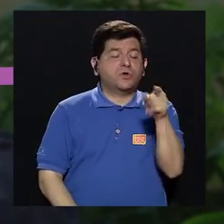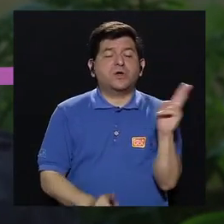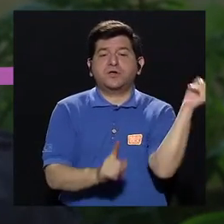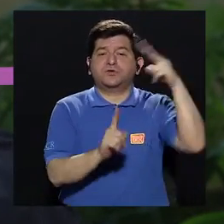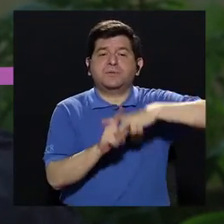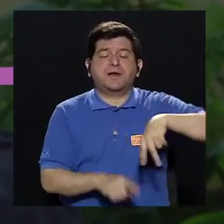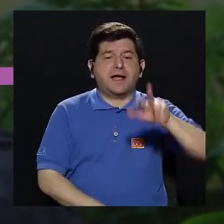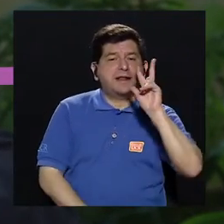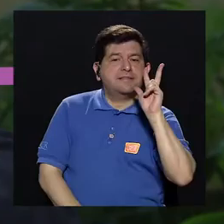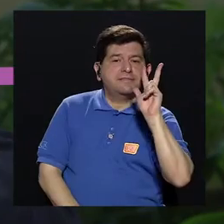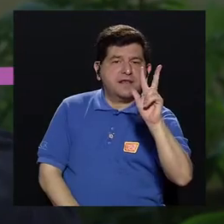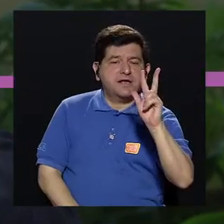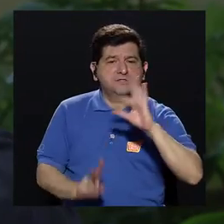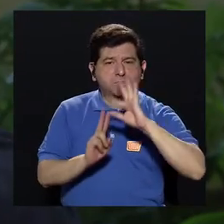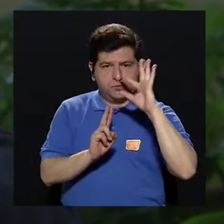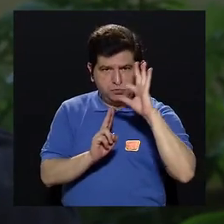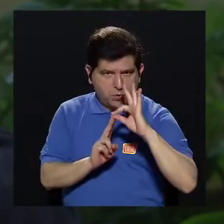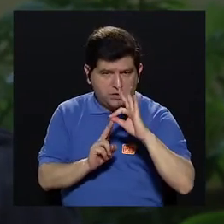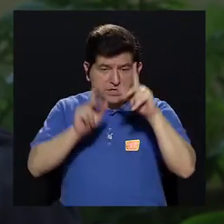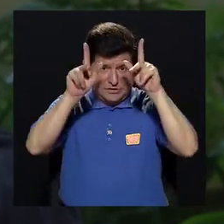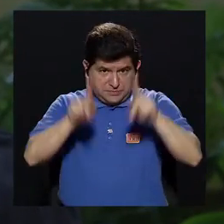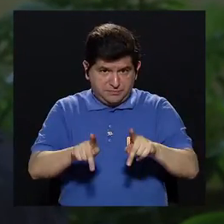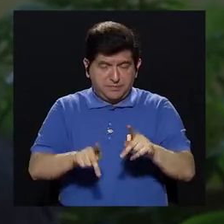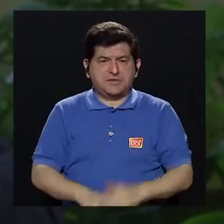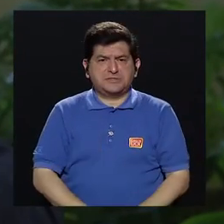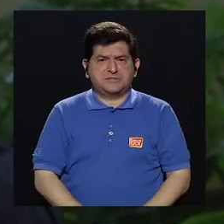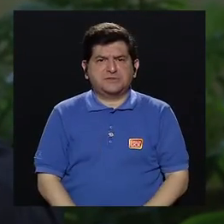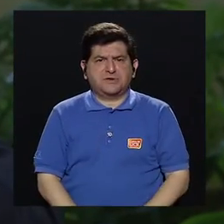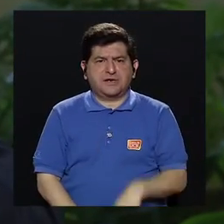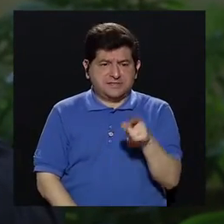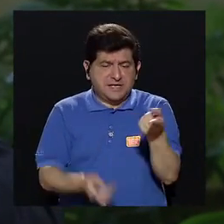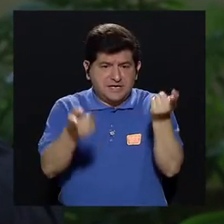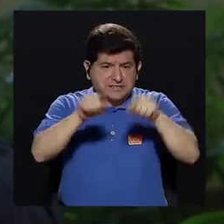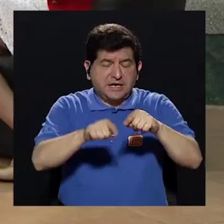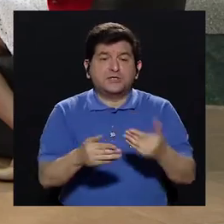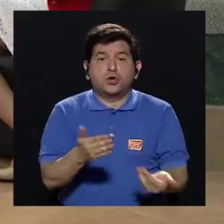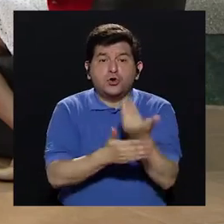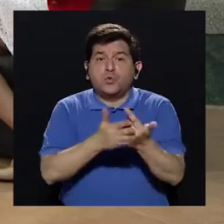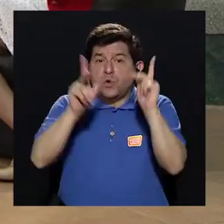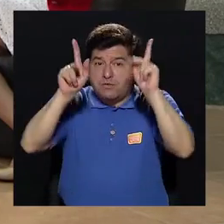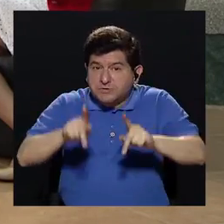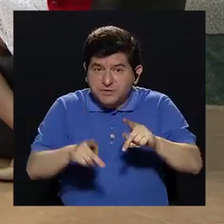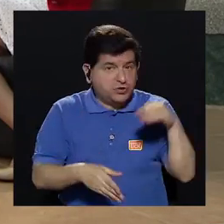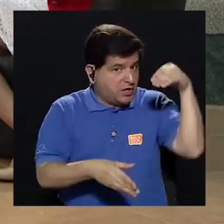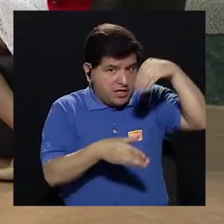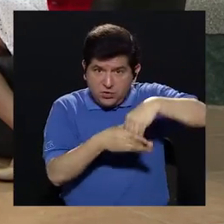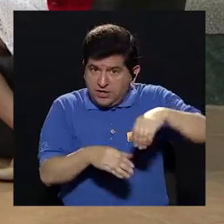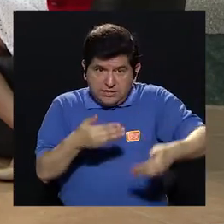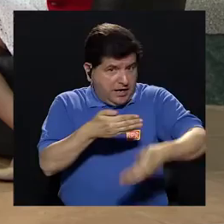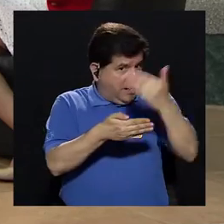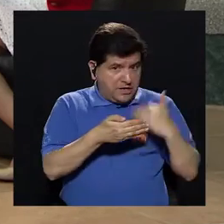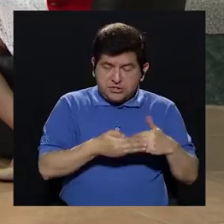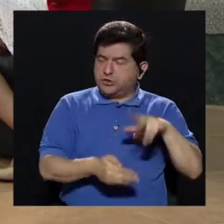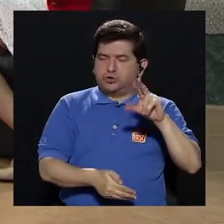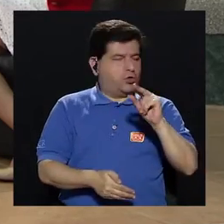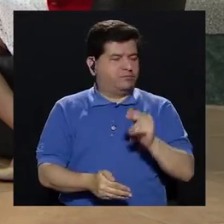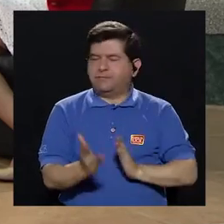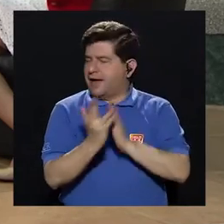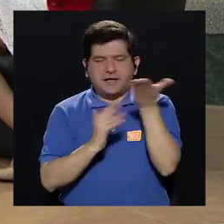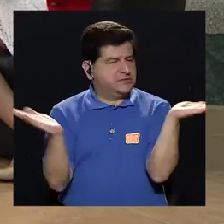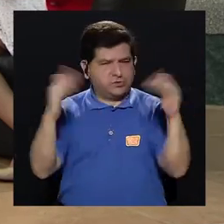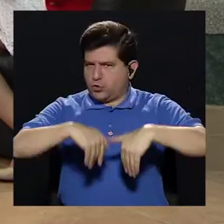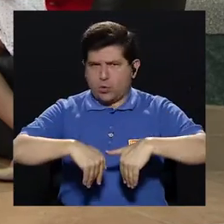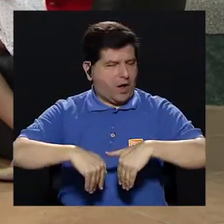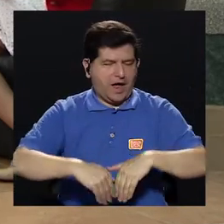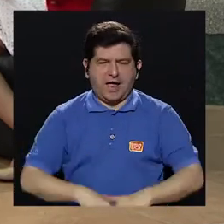deberían aplicar esos tres. Digamos, hay gente que está mucho más cerca O la gente que está entrando nueva, no entraría a esos otros. No tienen acceso ninguna. Solo tienen